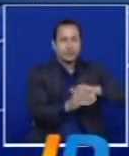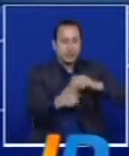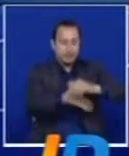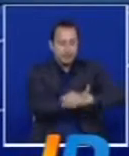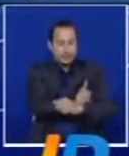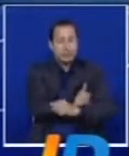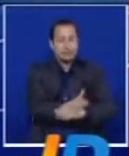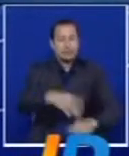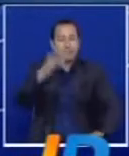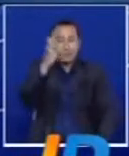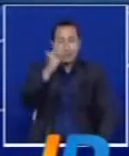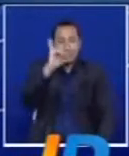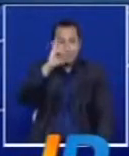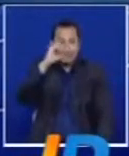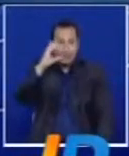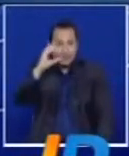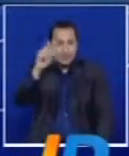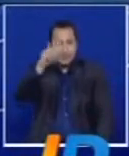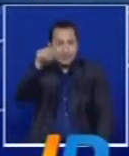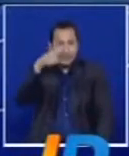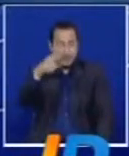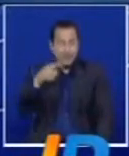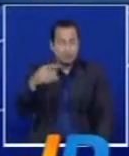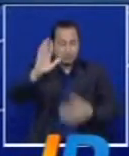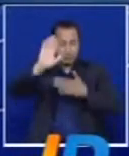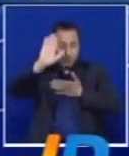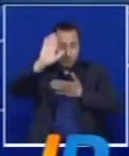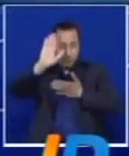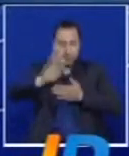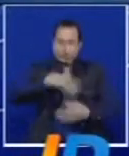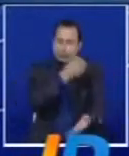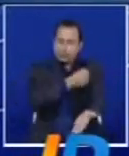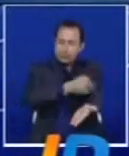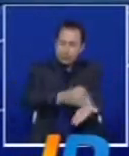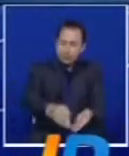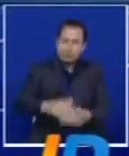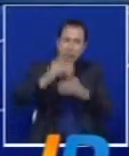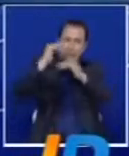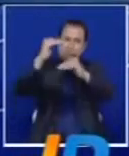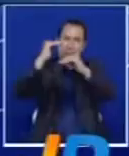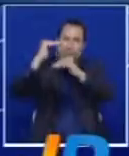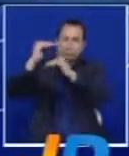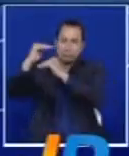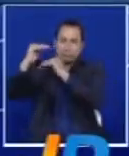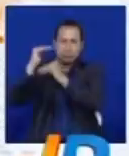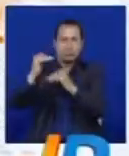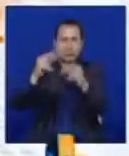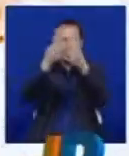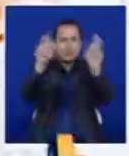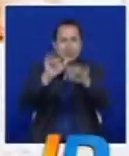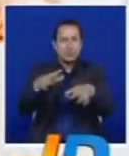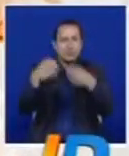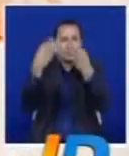Molano, anunció una millonaria inversión para llevar Internet a los municipios más apartados del Pacífico colombiano.